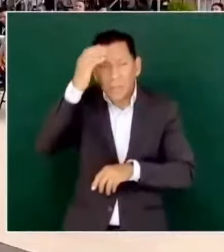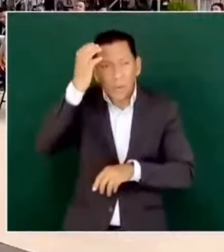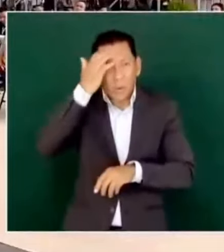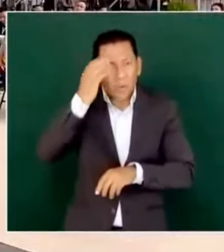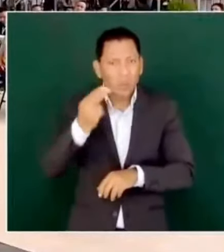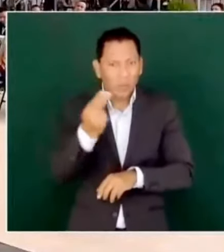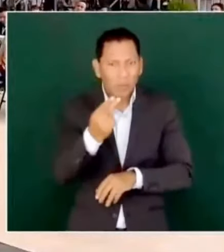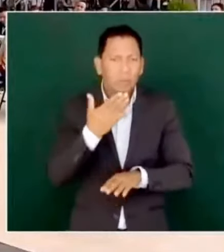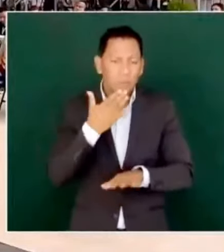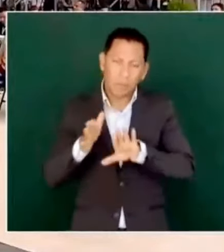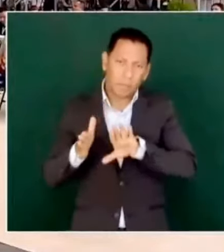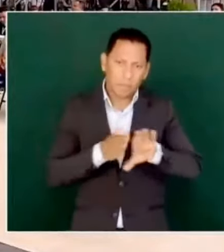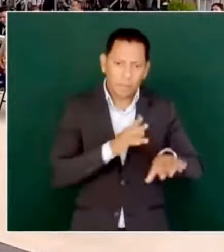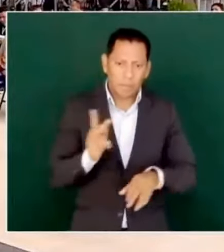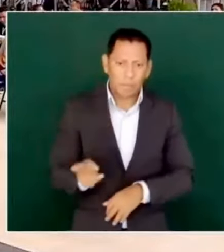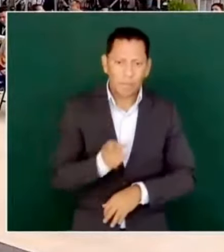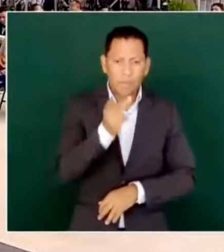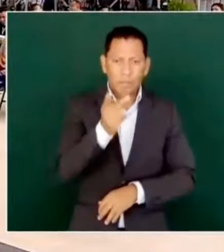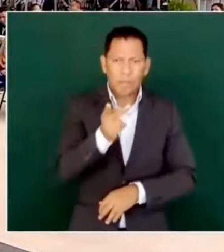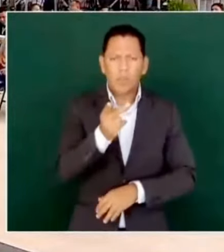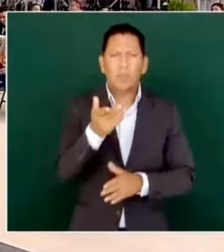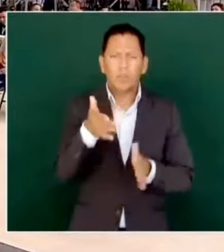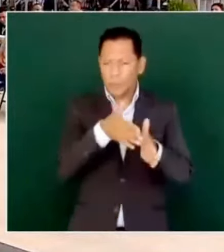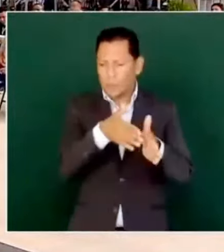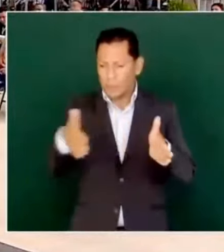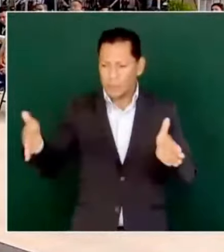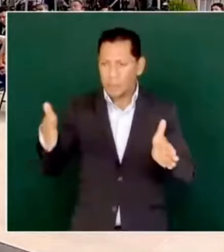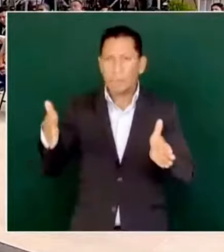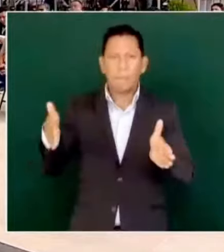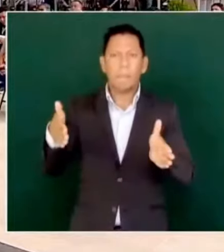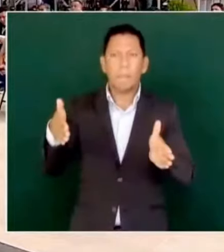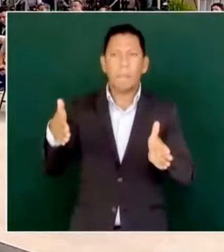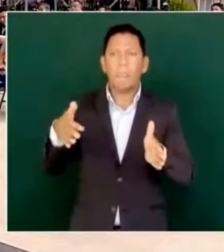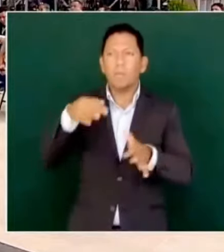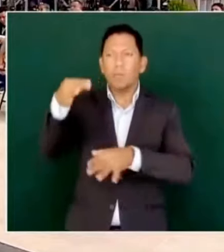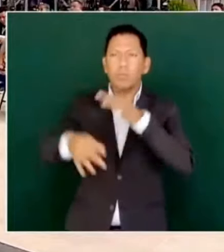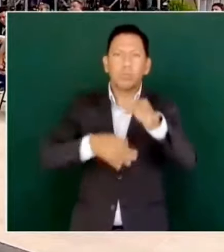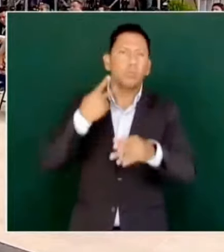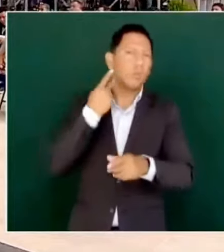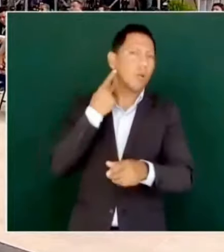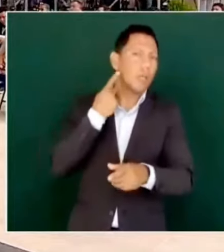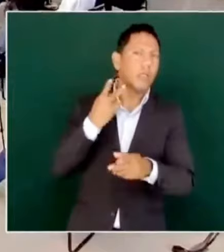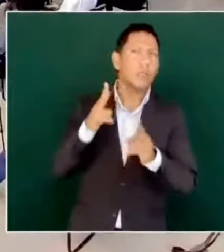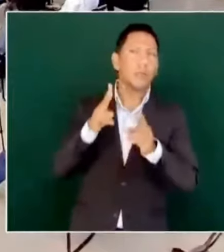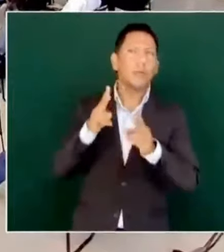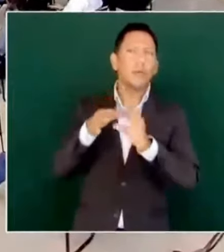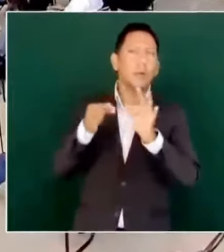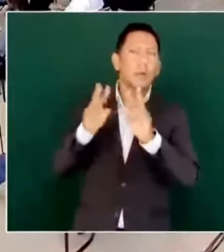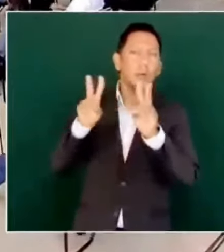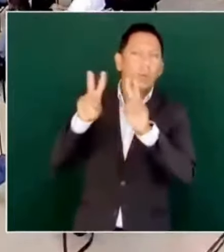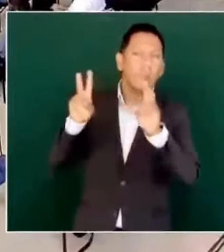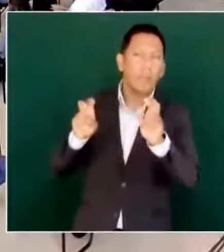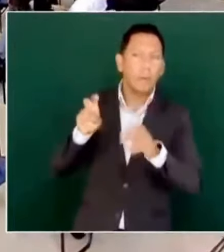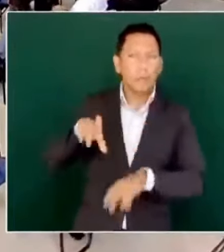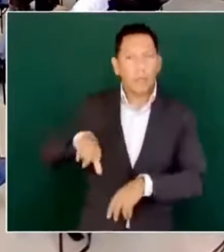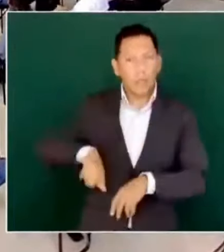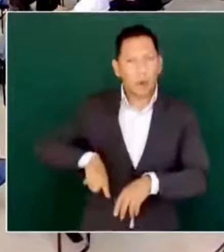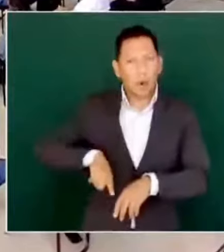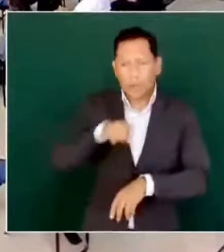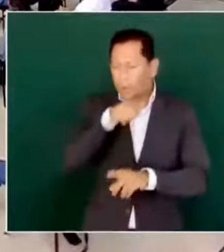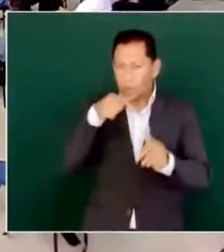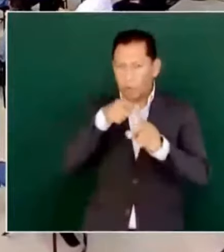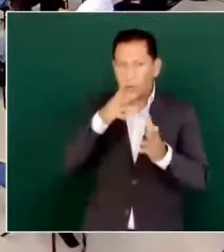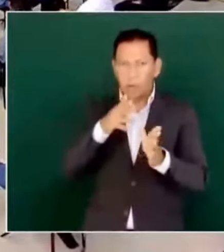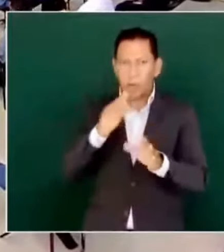Preguntarle por el tema de las campañas, inician ya las campañas políticas, los asuntos que competen al gobierno directamente. Hace